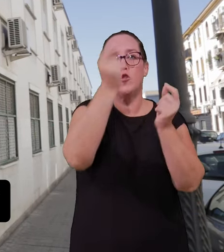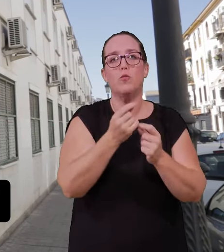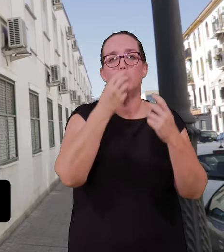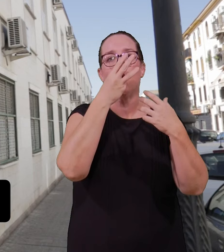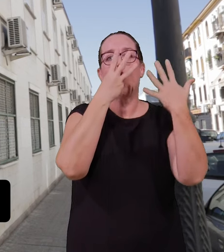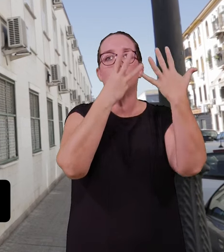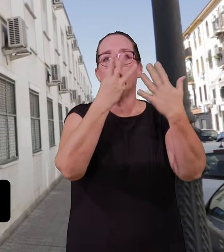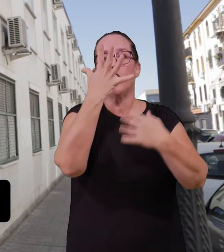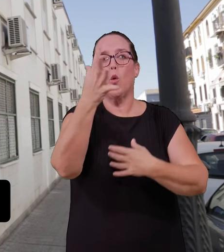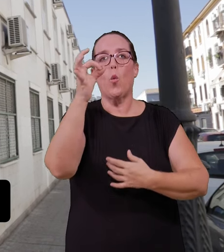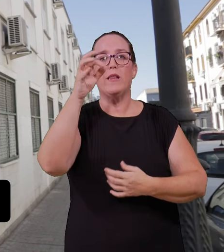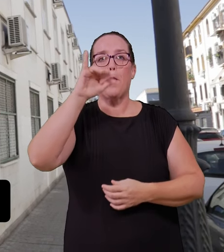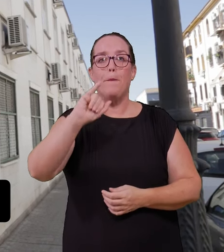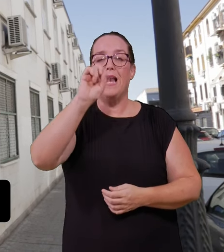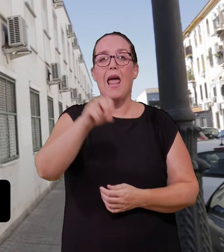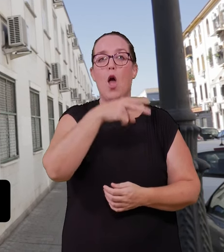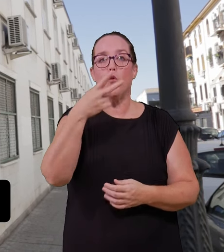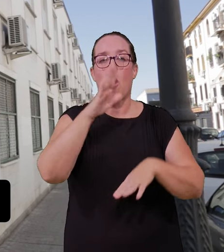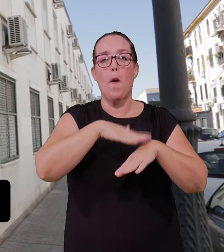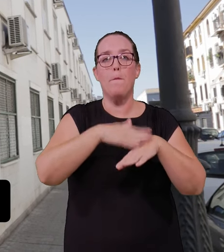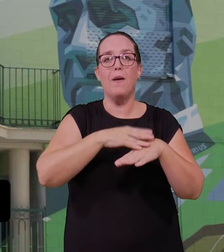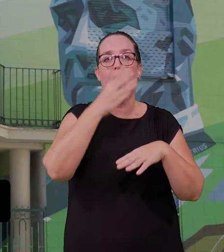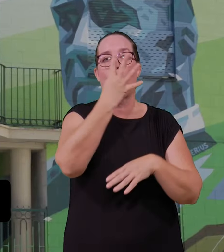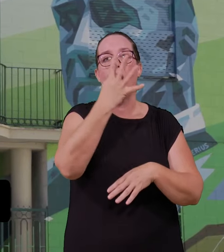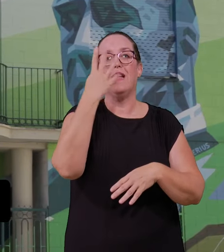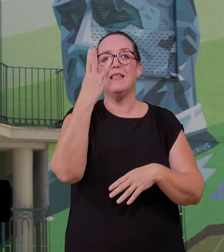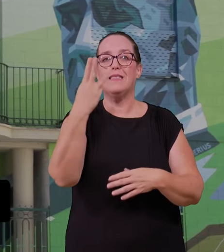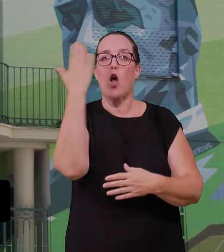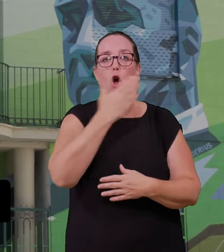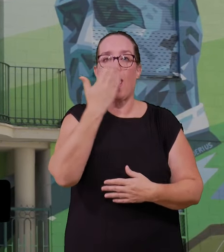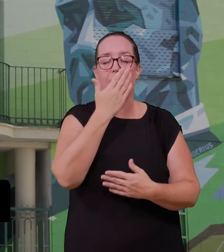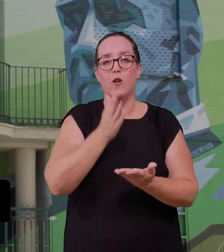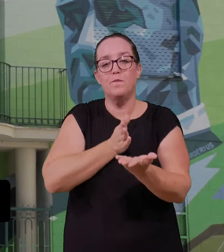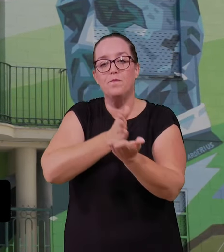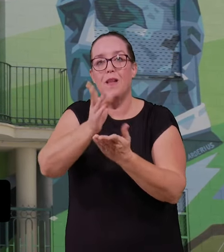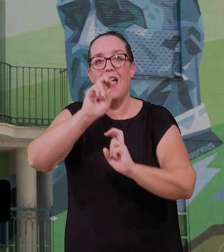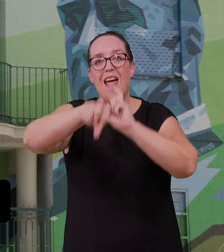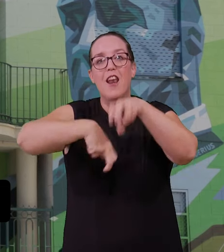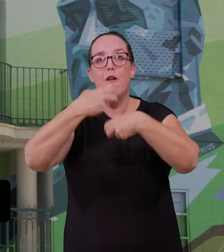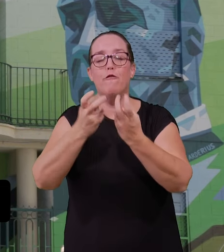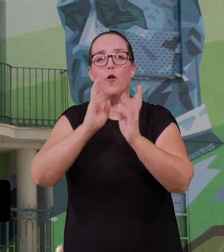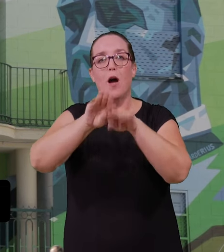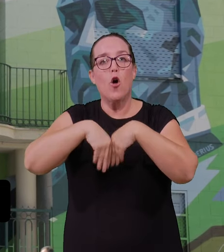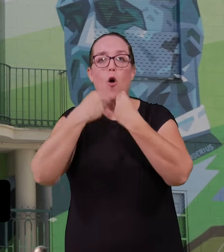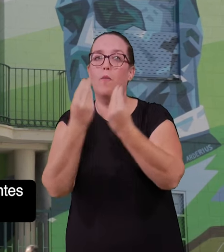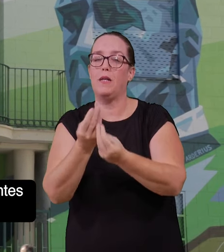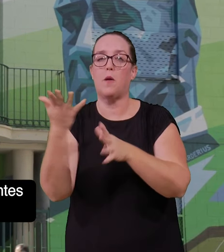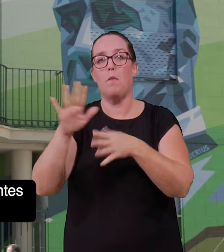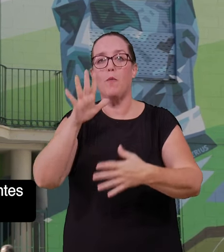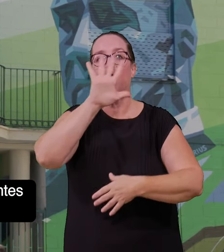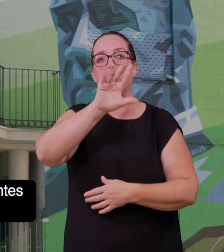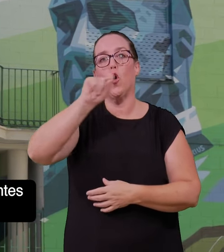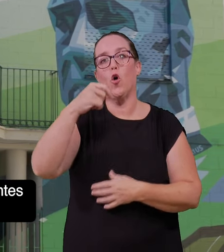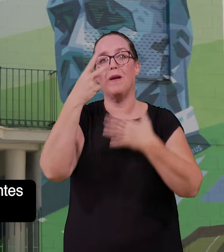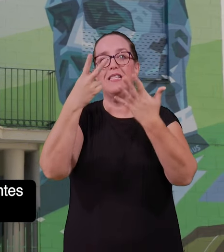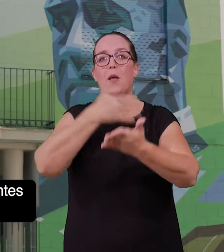que tiene un presupuesto de 850.000 euros para actuar en 43 colegios, reformas o actuaciones integrales en las que